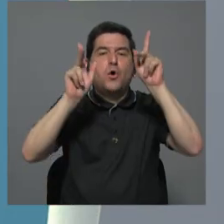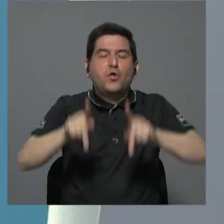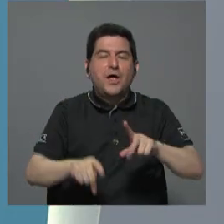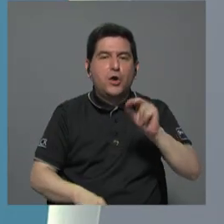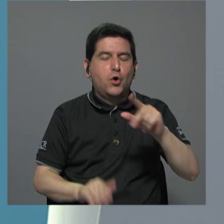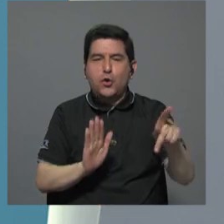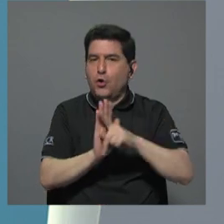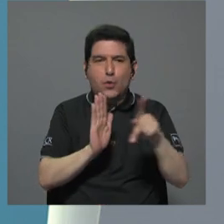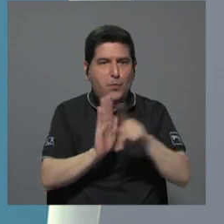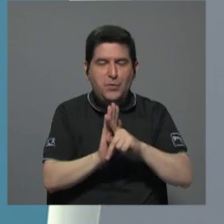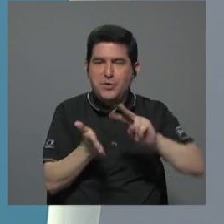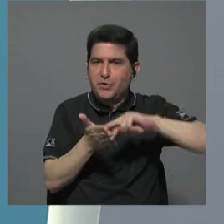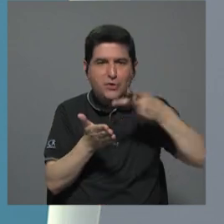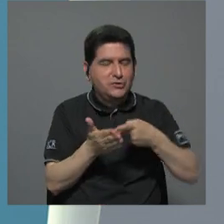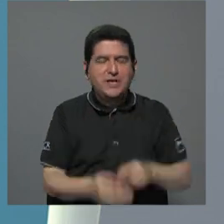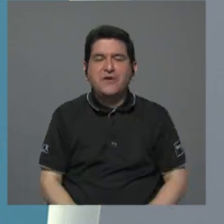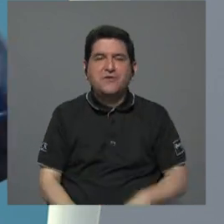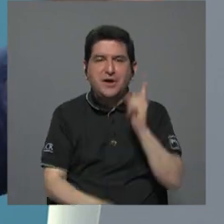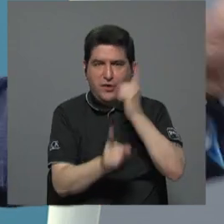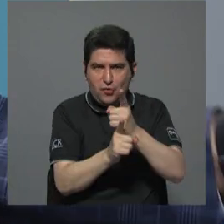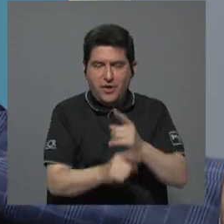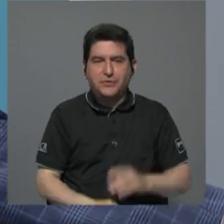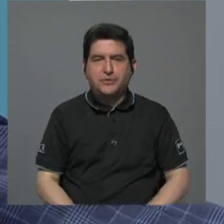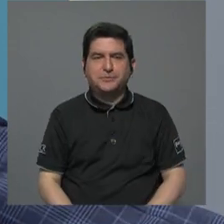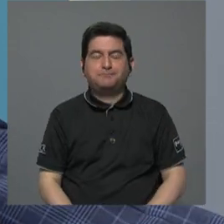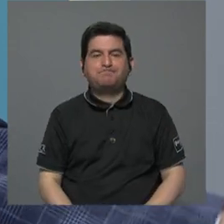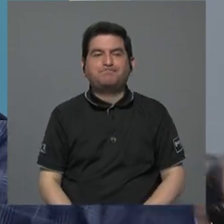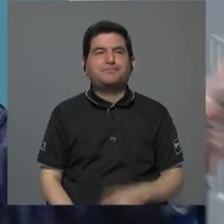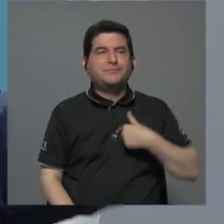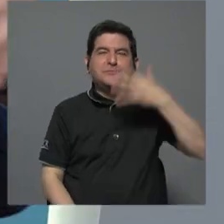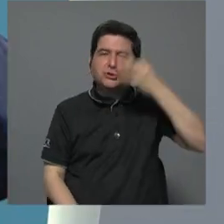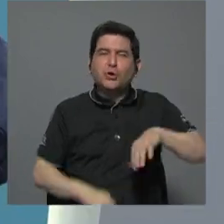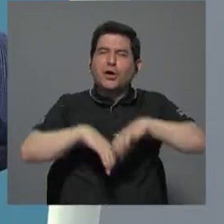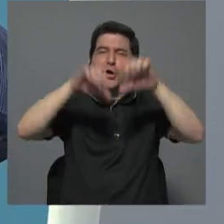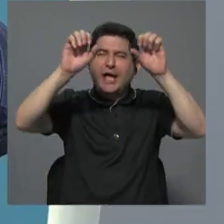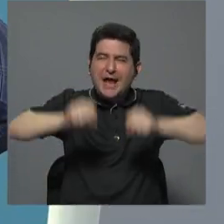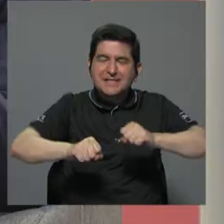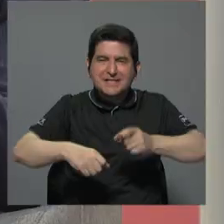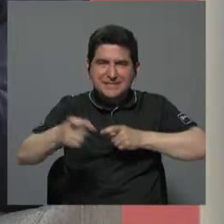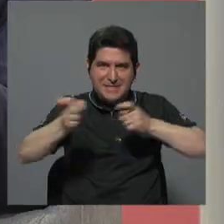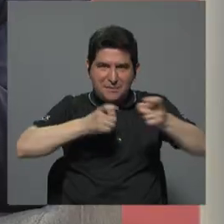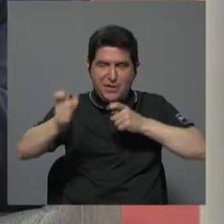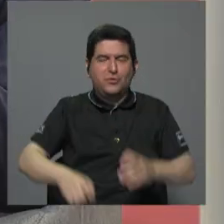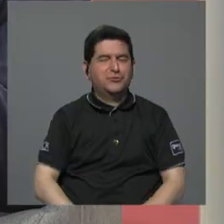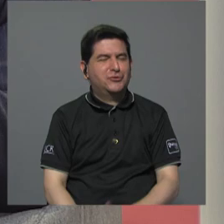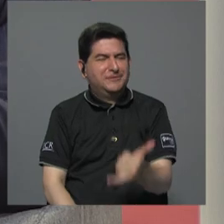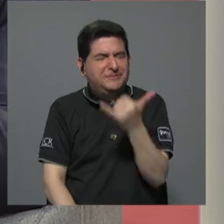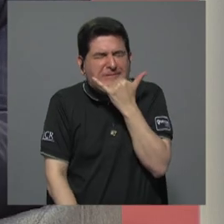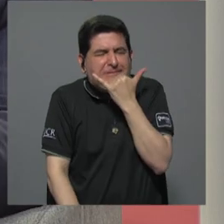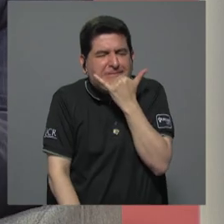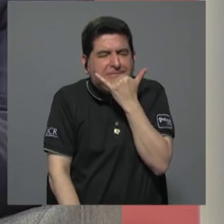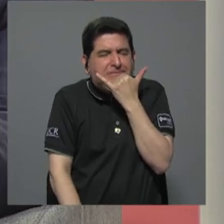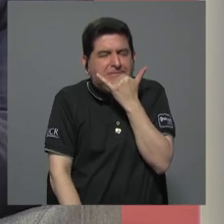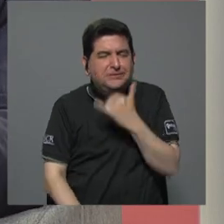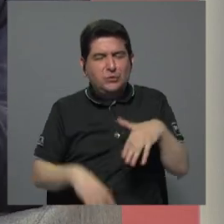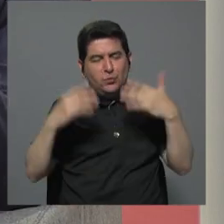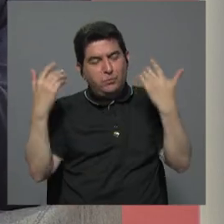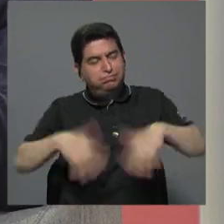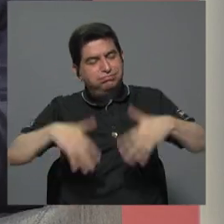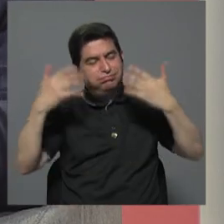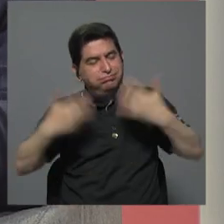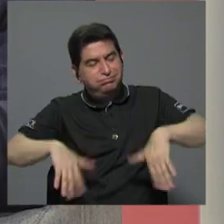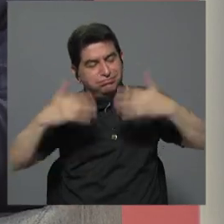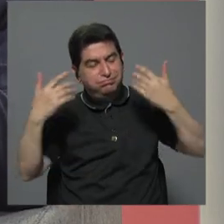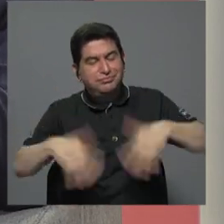no es prohibido no quiere decir que sea correcto lo que pasa es que yo sí creo que los sistemas de control por ejemplo fallaron estrepitosamente